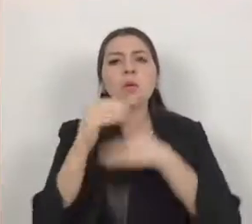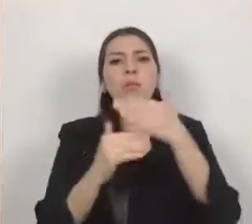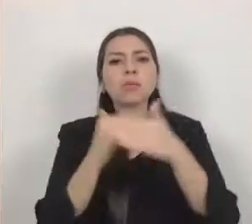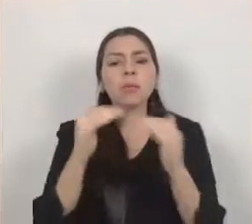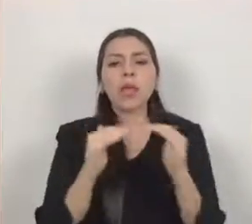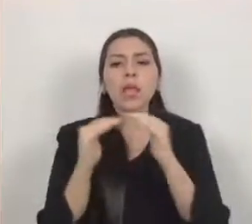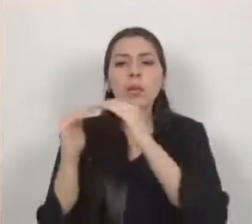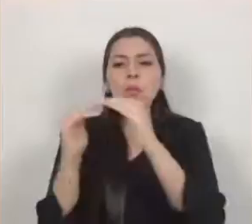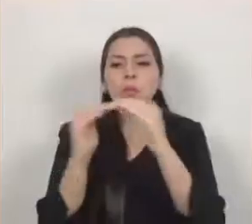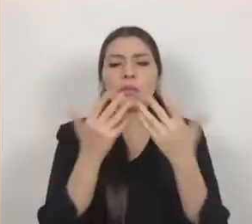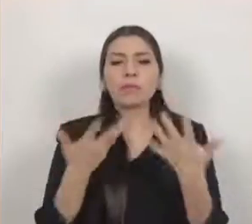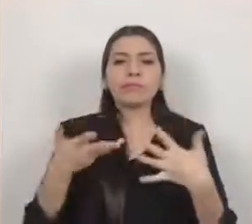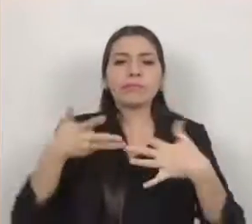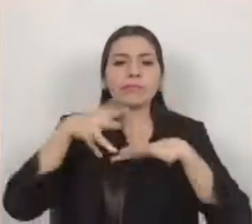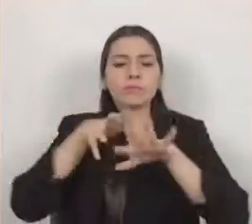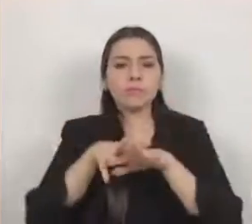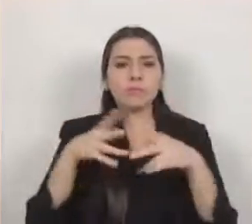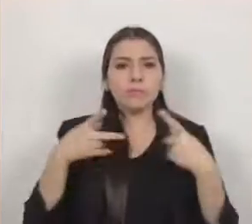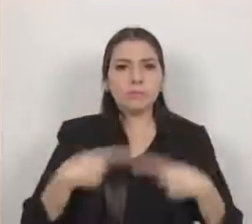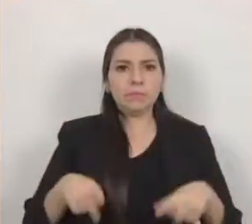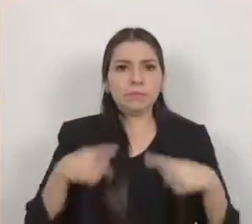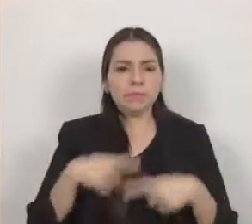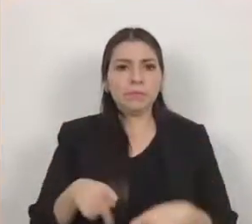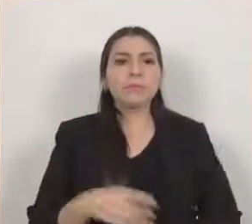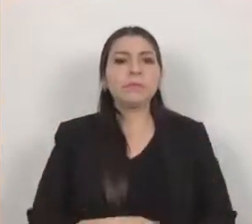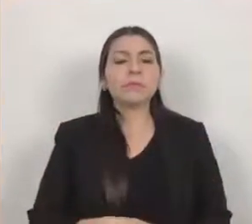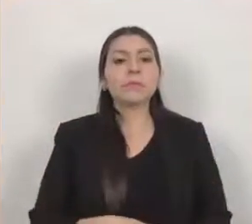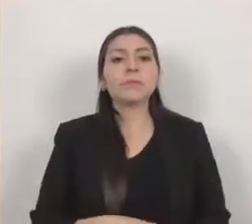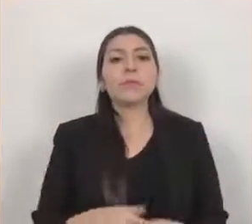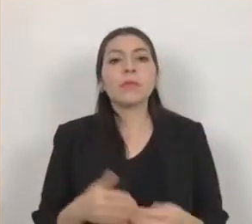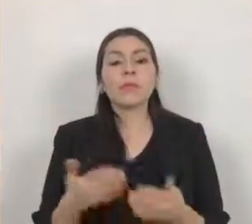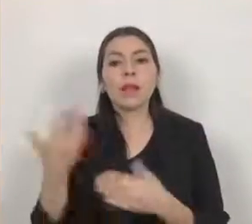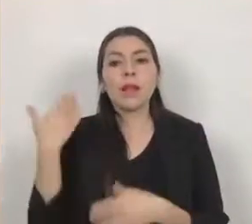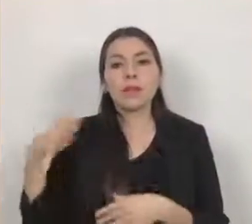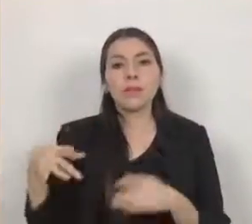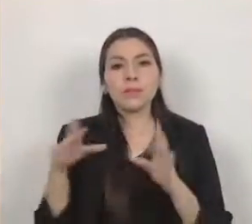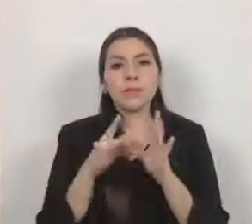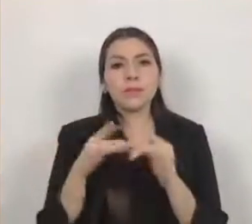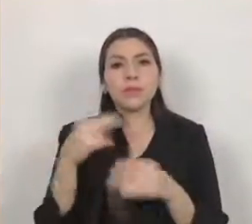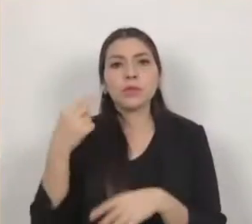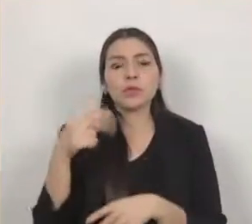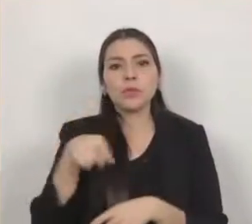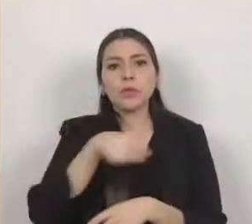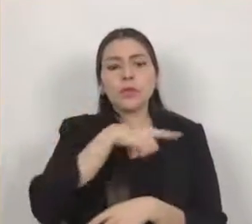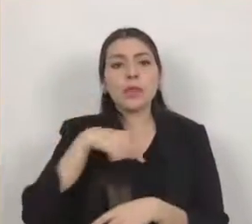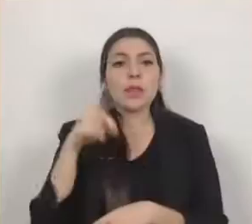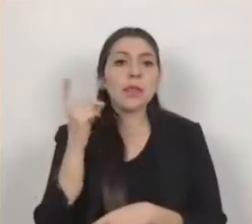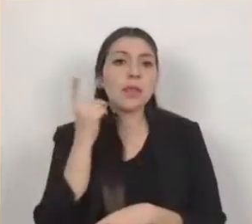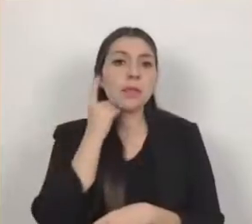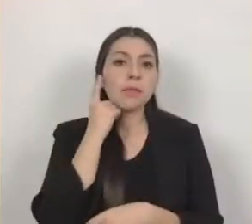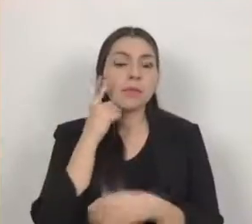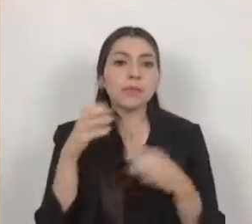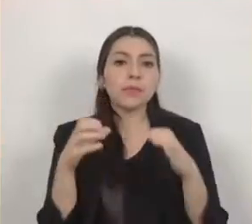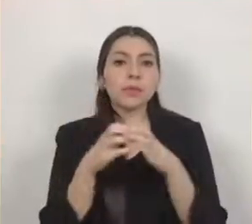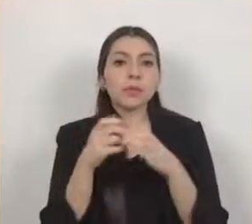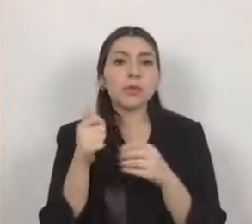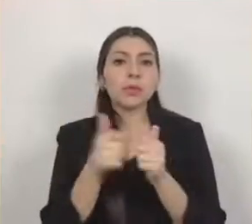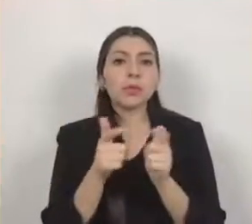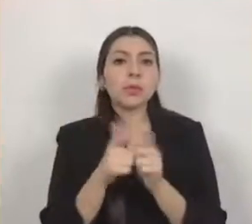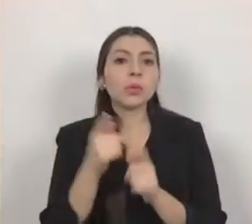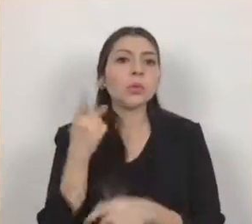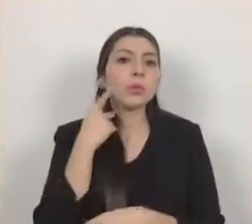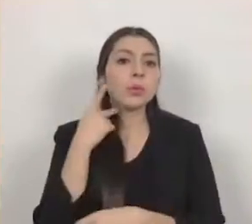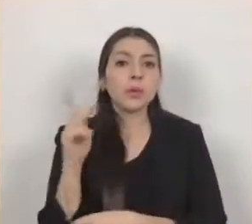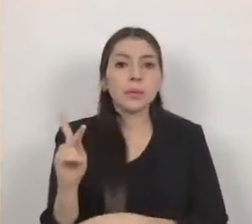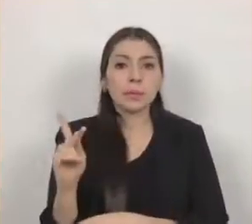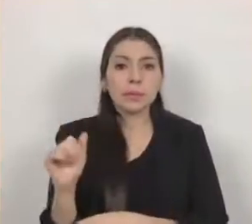circunstancias sociales por lo anterior a nombre de las diputadas y diputados que conformamos el grupo parlamentario del partido acción nacional